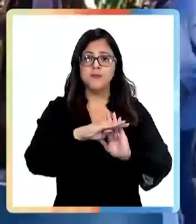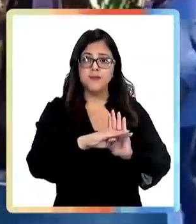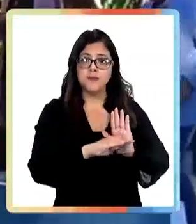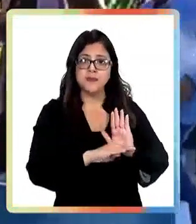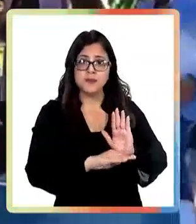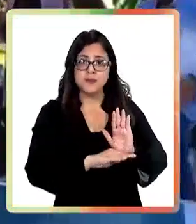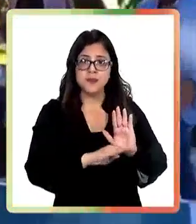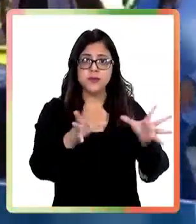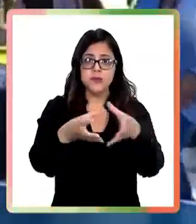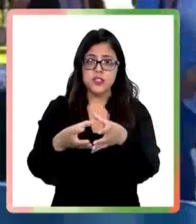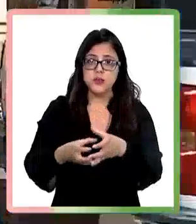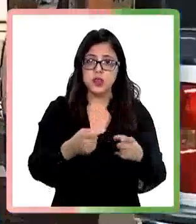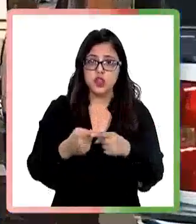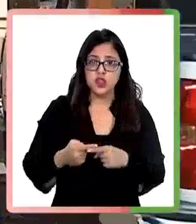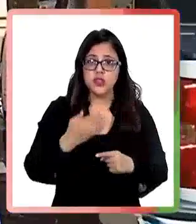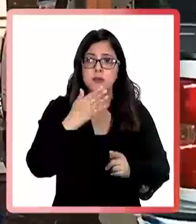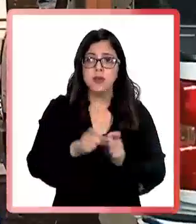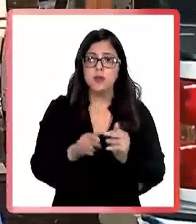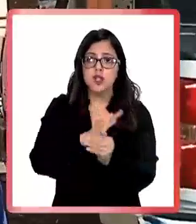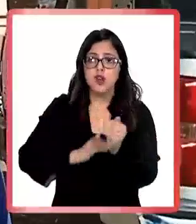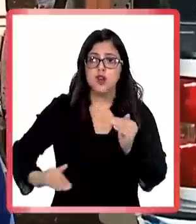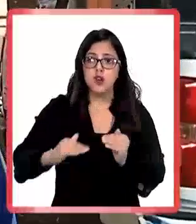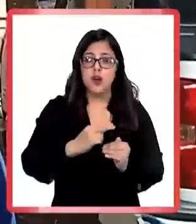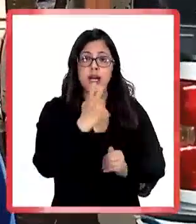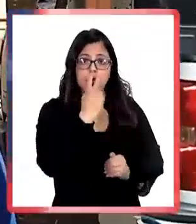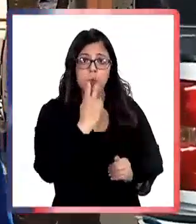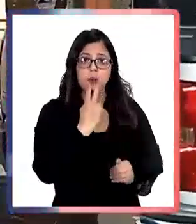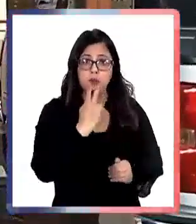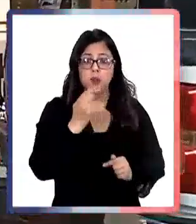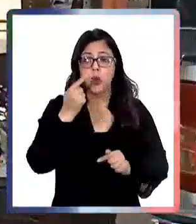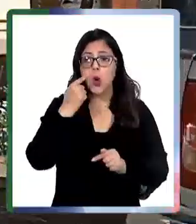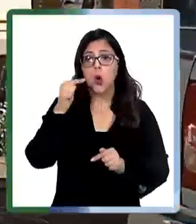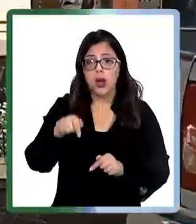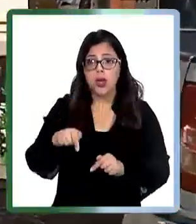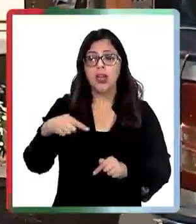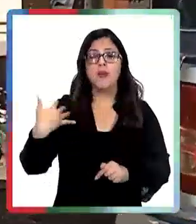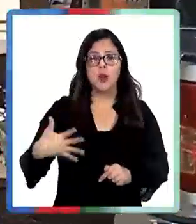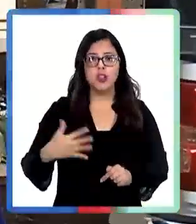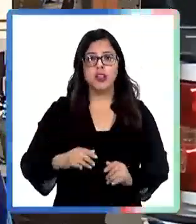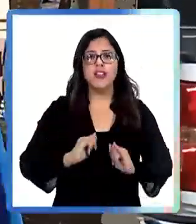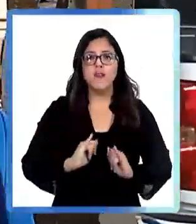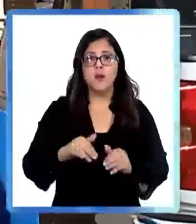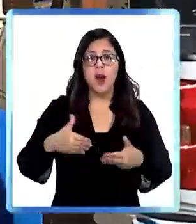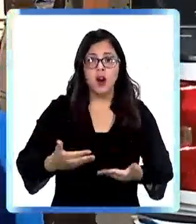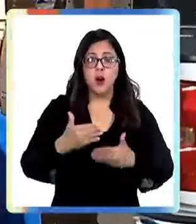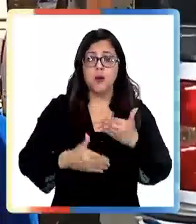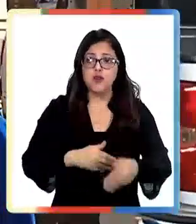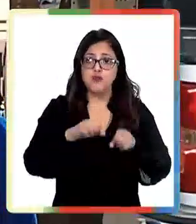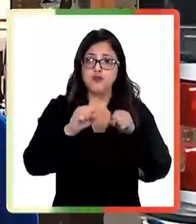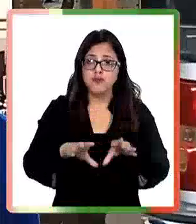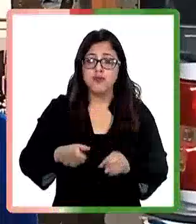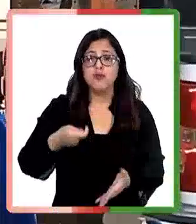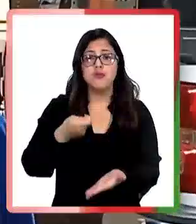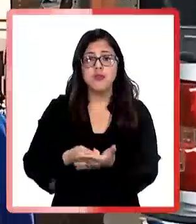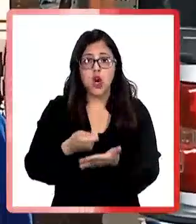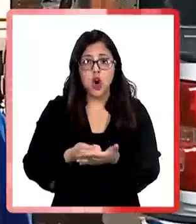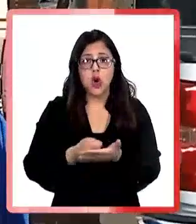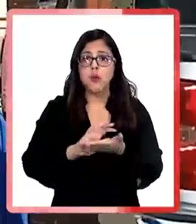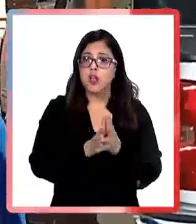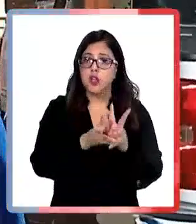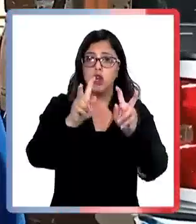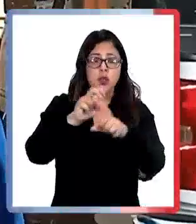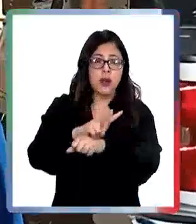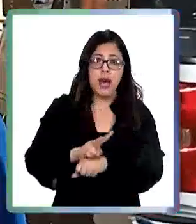tenemos con las organizaciones sociales y con los vecinos y vecinas de Puerto Montt. Creo que es una gran noticia. Ahora viene un proceso de capacitación, de compra de toda la parte